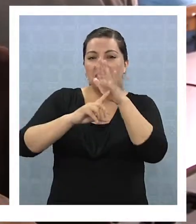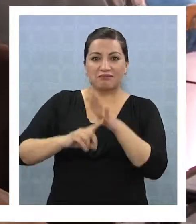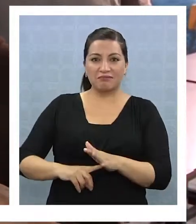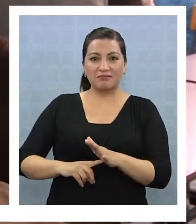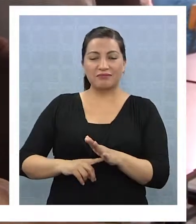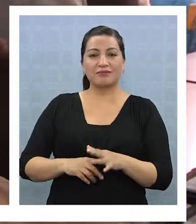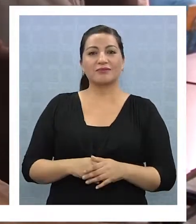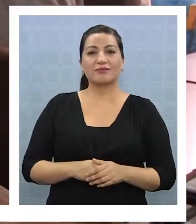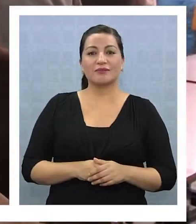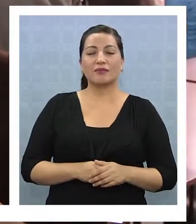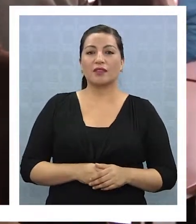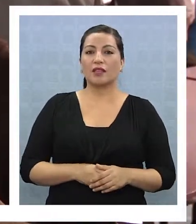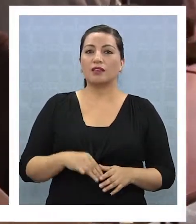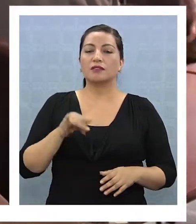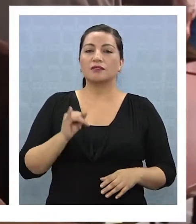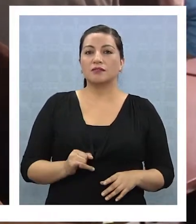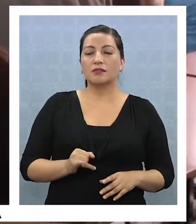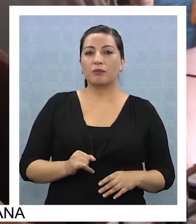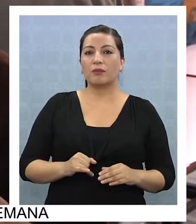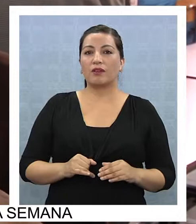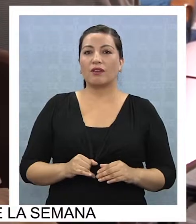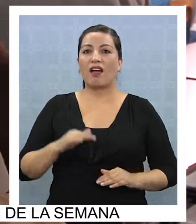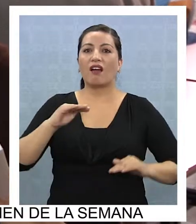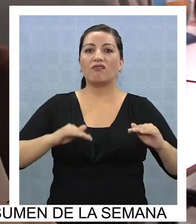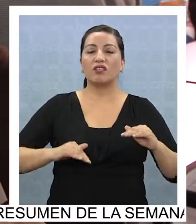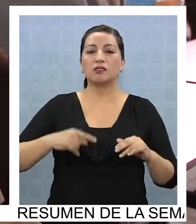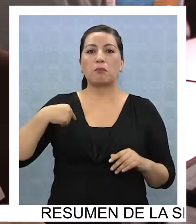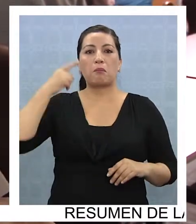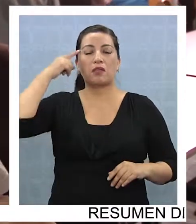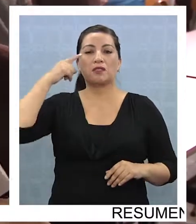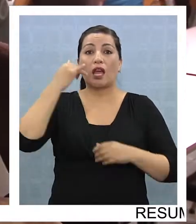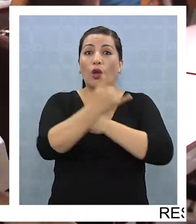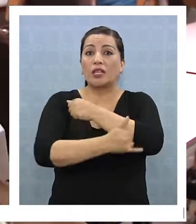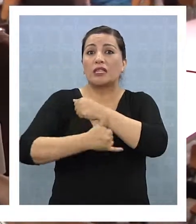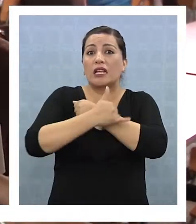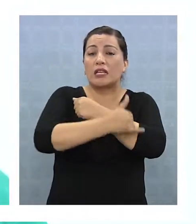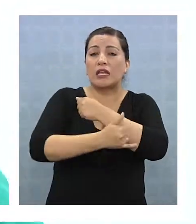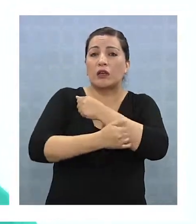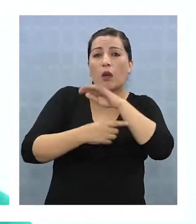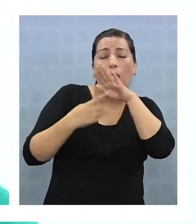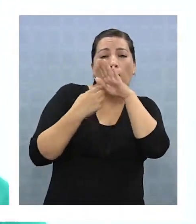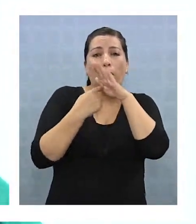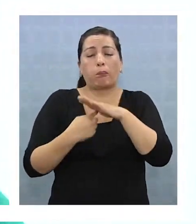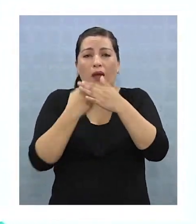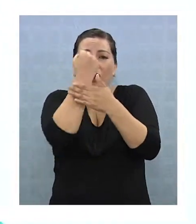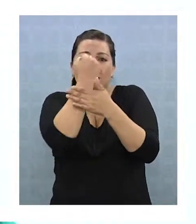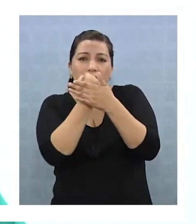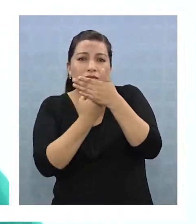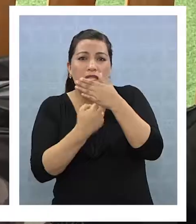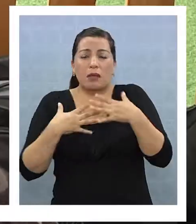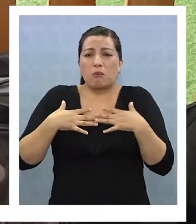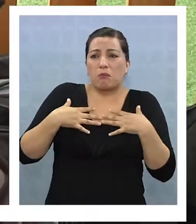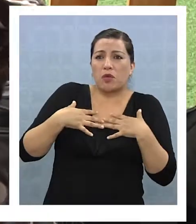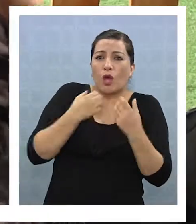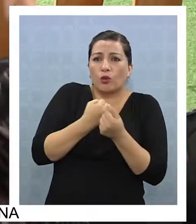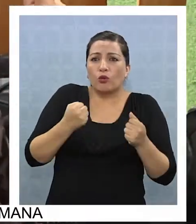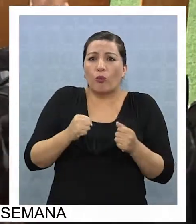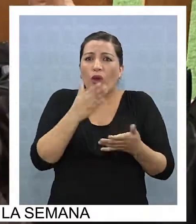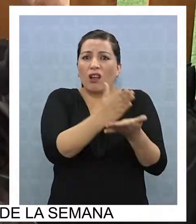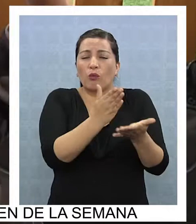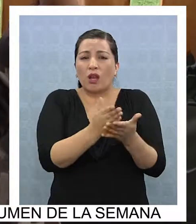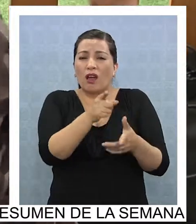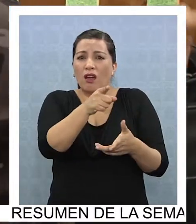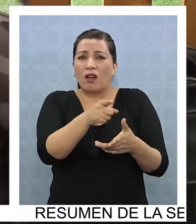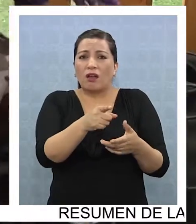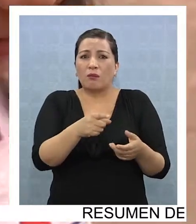siempre se cohiben de que lo van a discriminar. Entonces tienen ese miedo que, uy no puedo ir a este